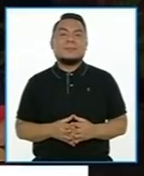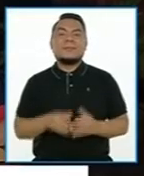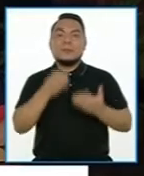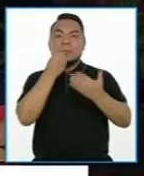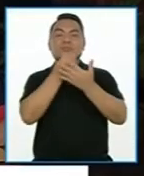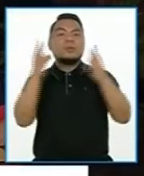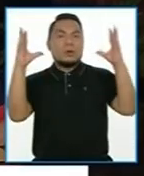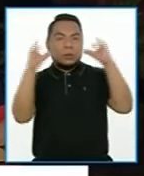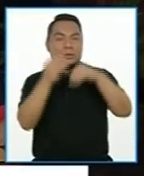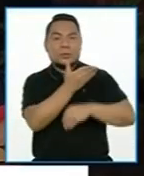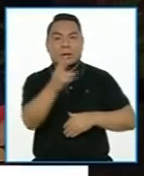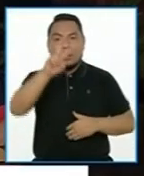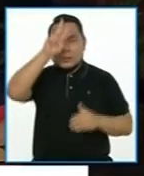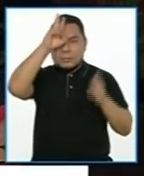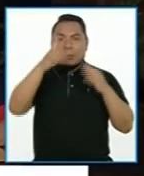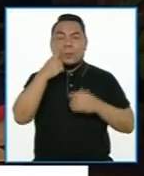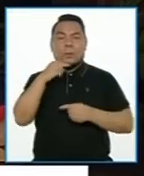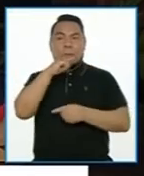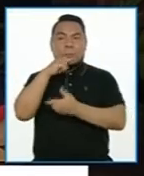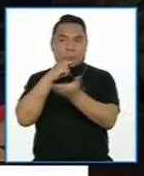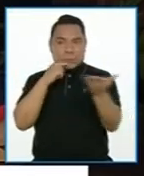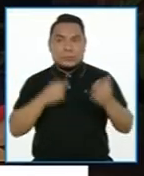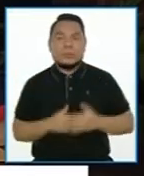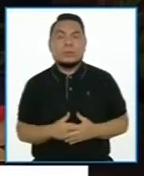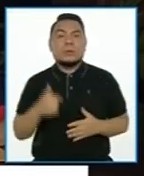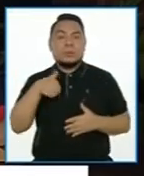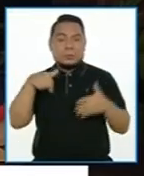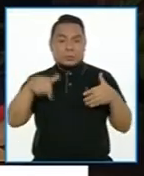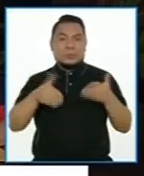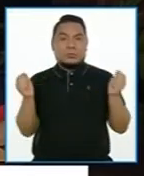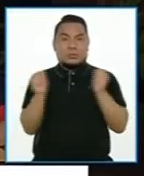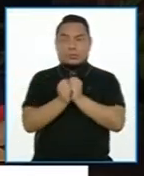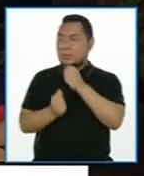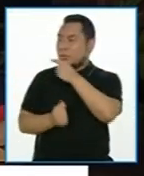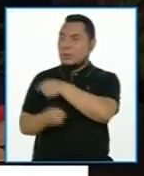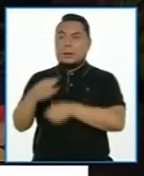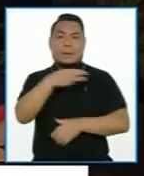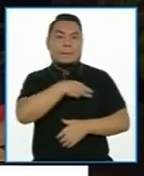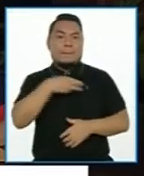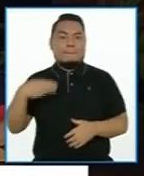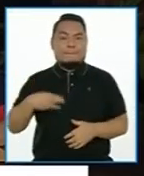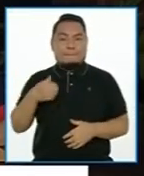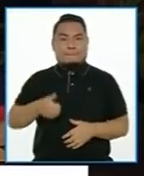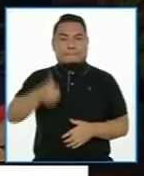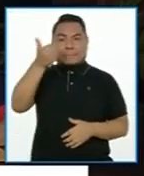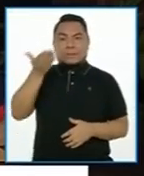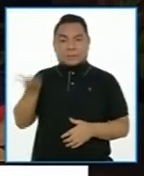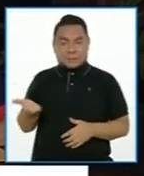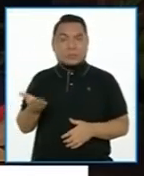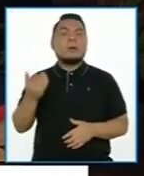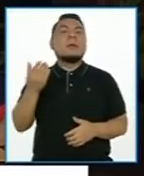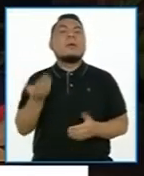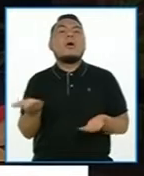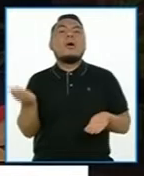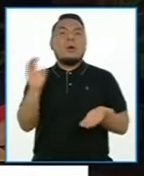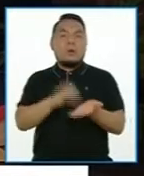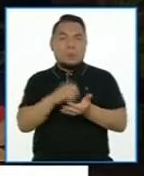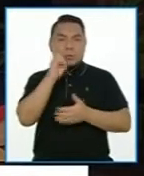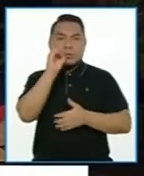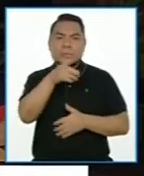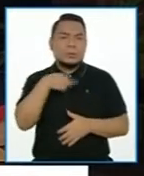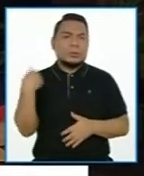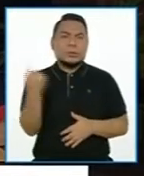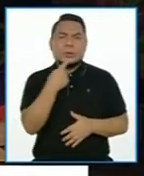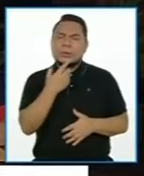Buenas noches, peruanos y peruanas. Estoy con la presidenta del Consejo de Ministros para reiterar nuestra